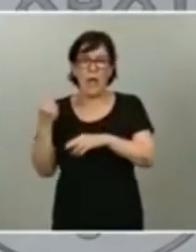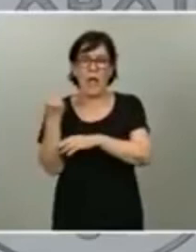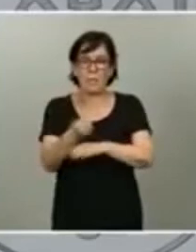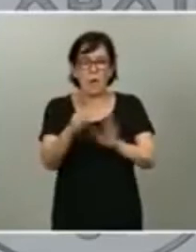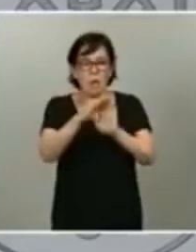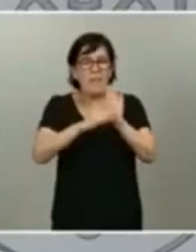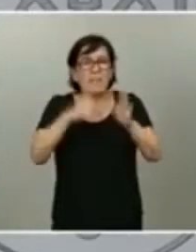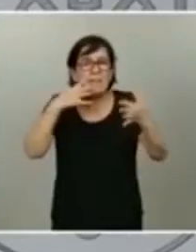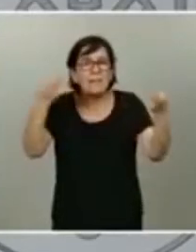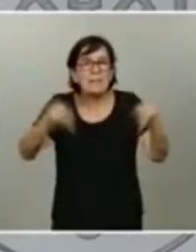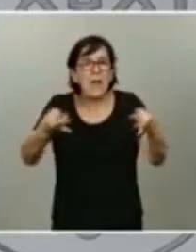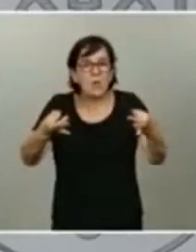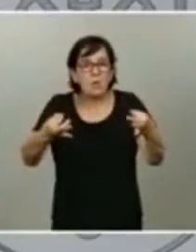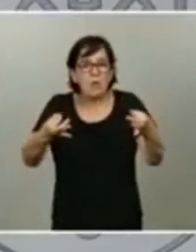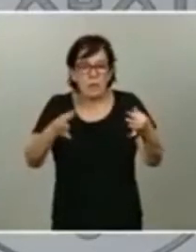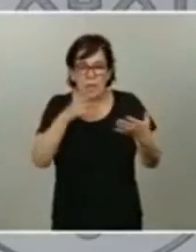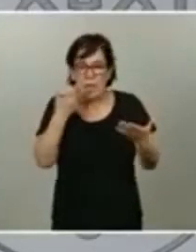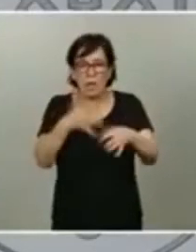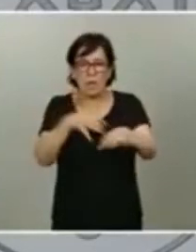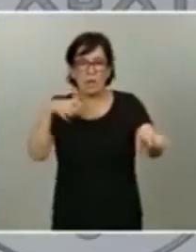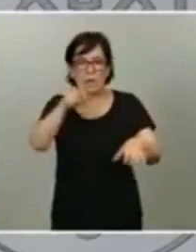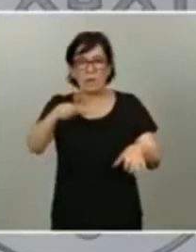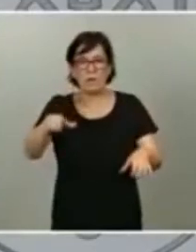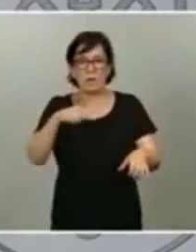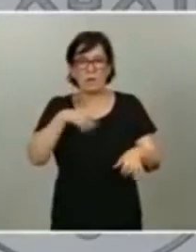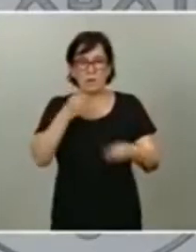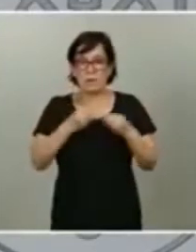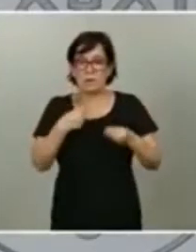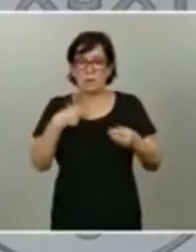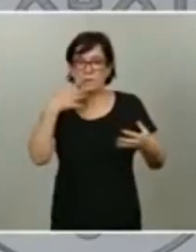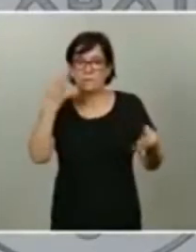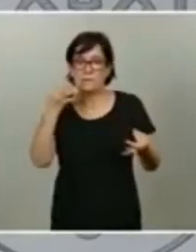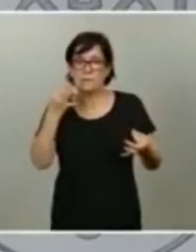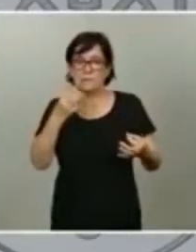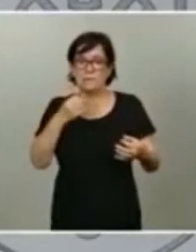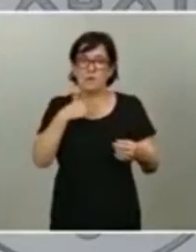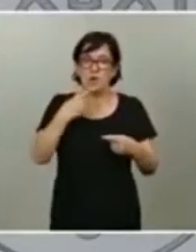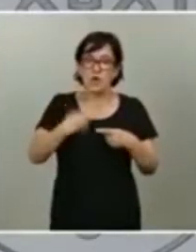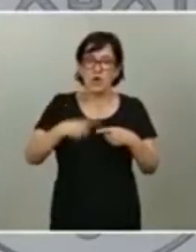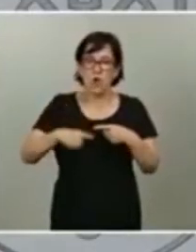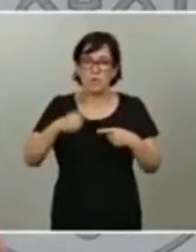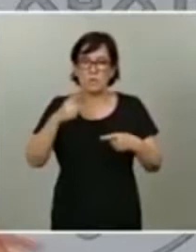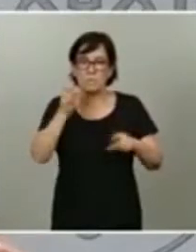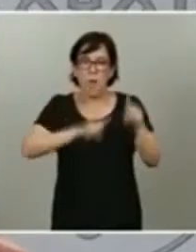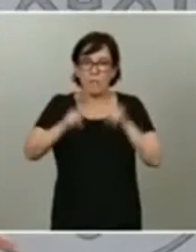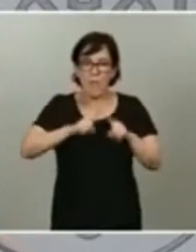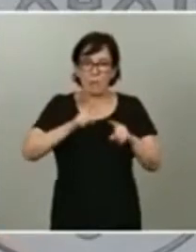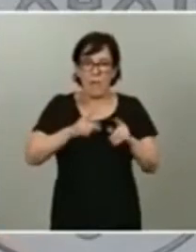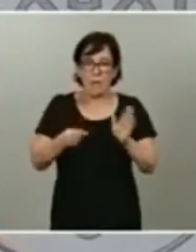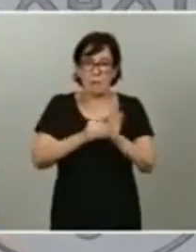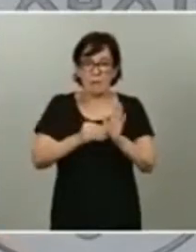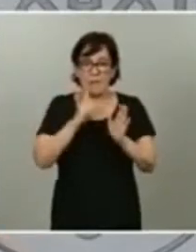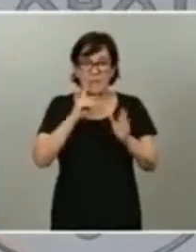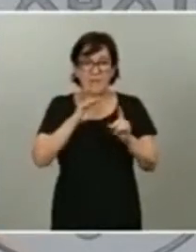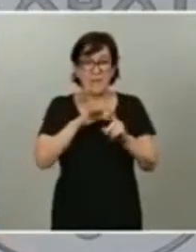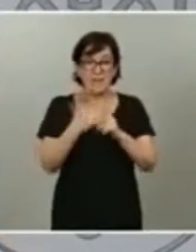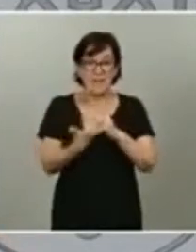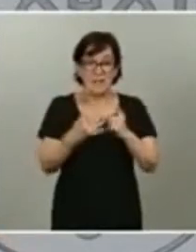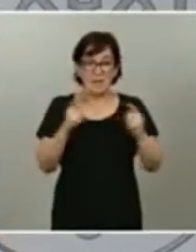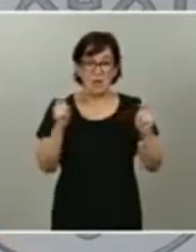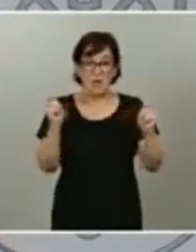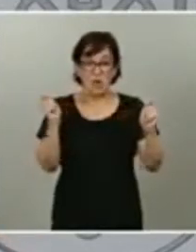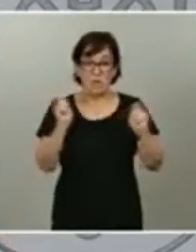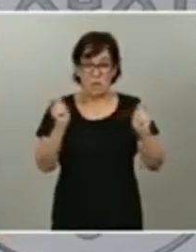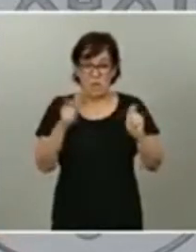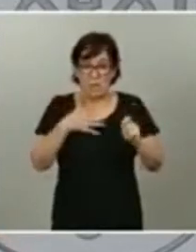para que la población no se vea sometida a riesgos añadidos lo que pasa que como los decretos de alarma también iban en esa dirección